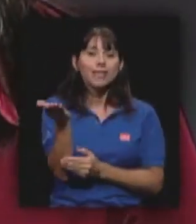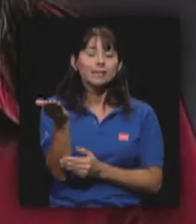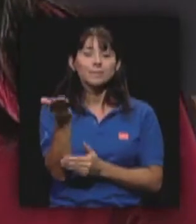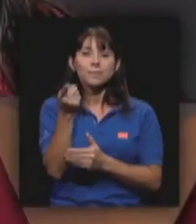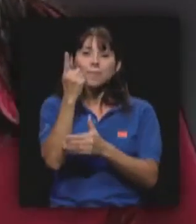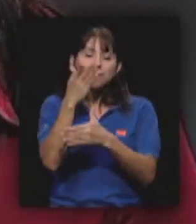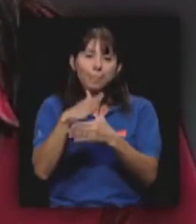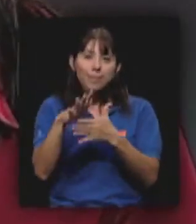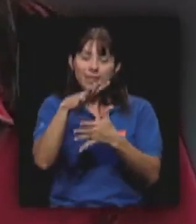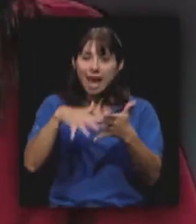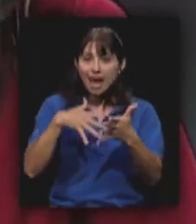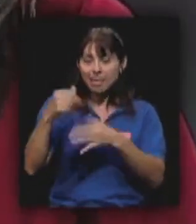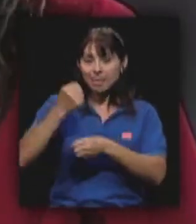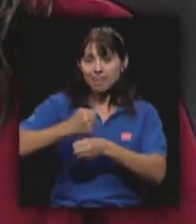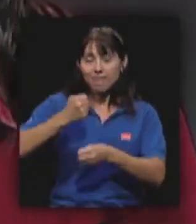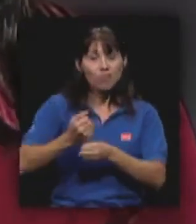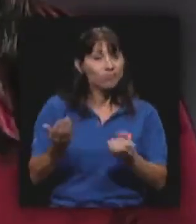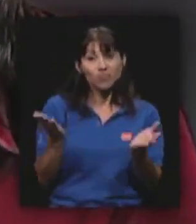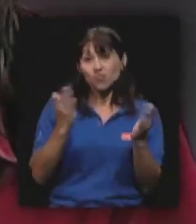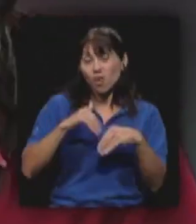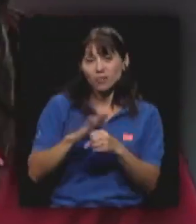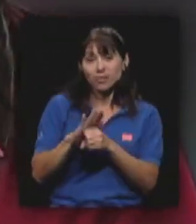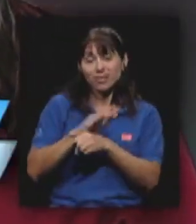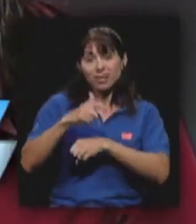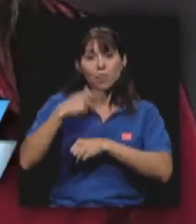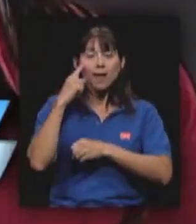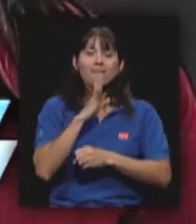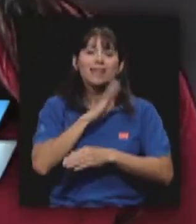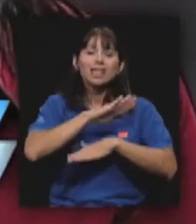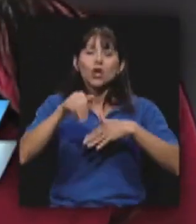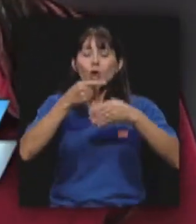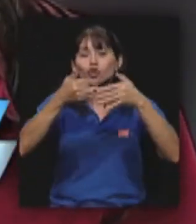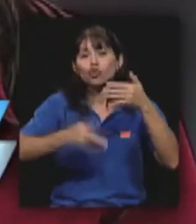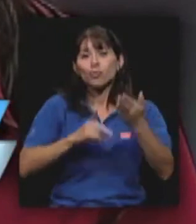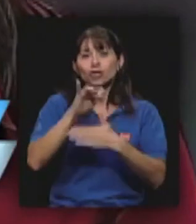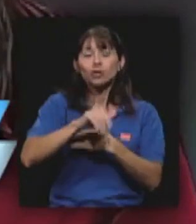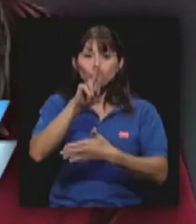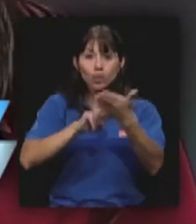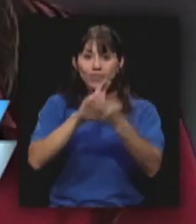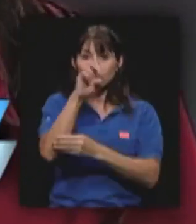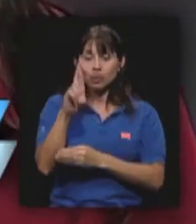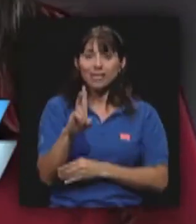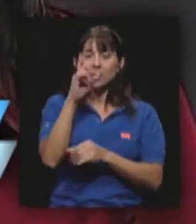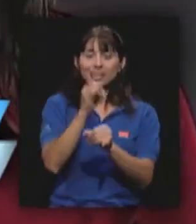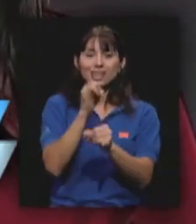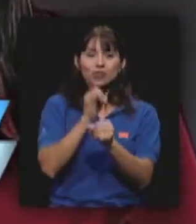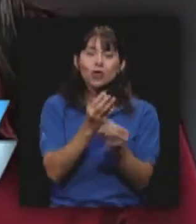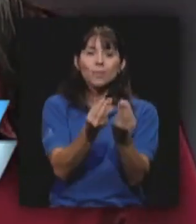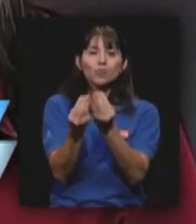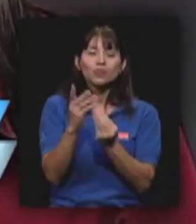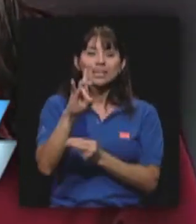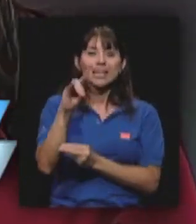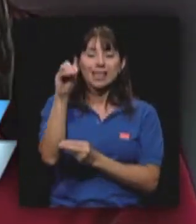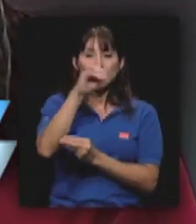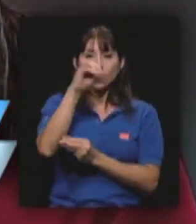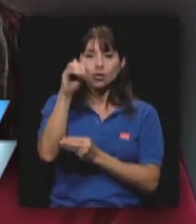parte de la agenda, nos da tiempo de hablar de todos los proyectos. La Universidad de Costa Rica es una institución que produce el 70%